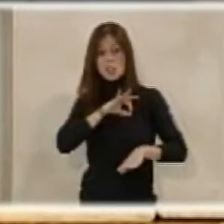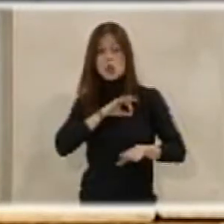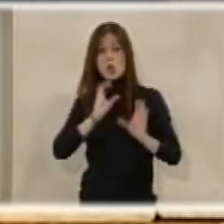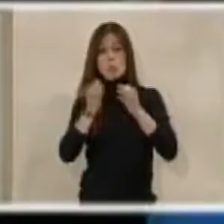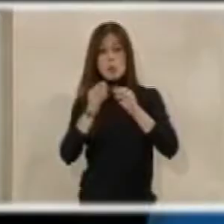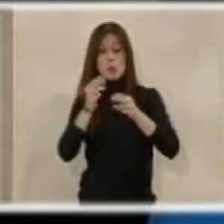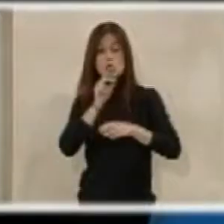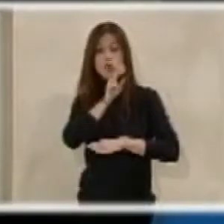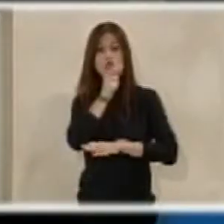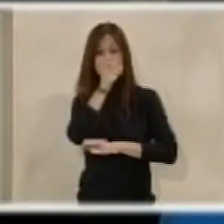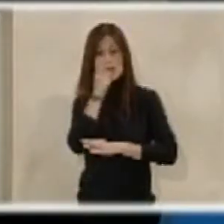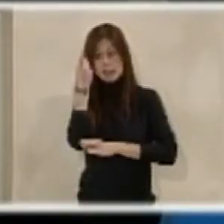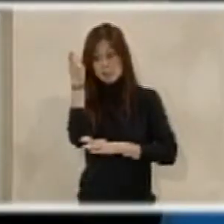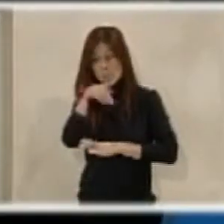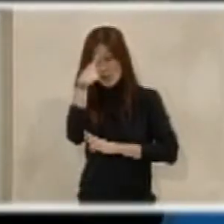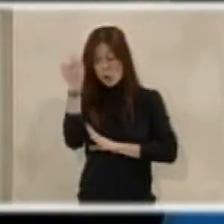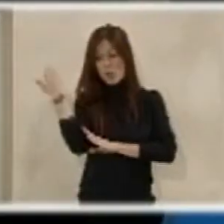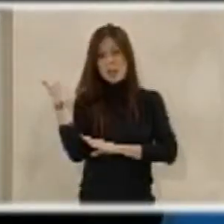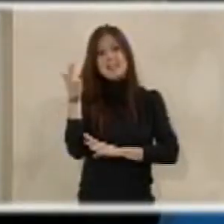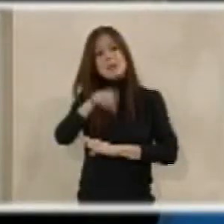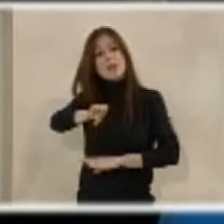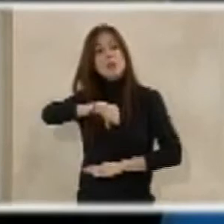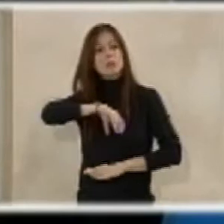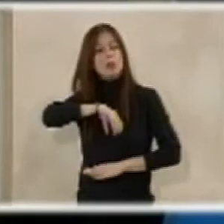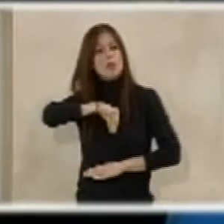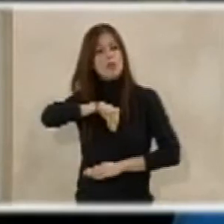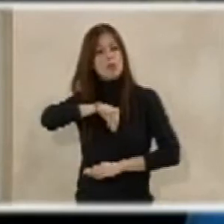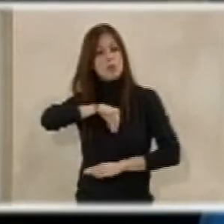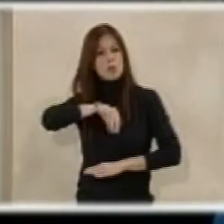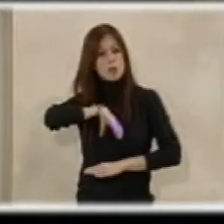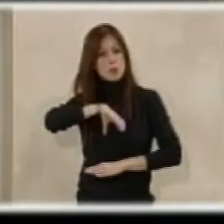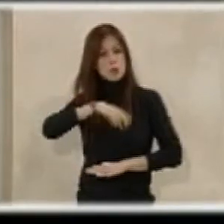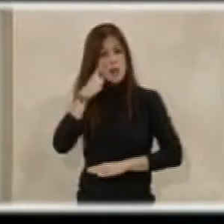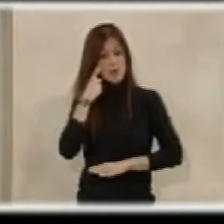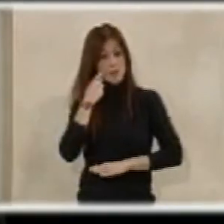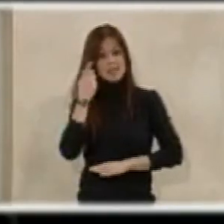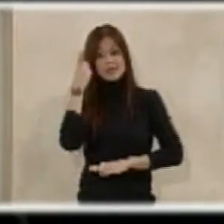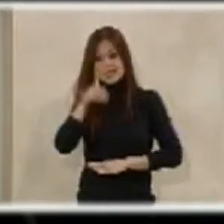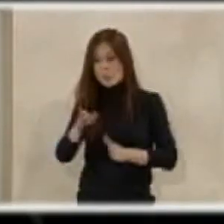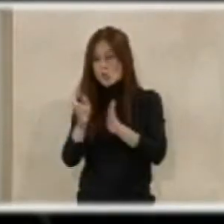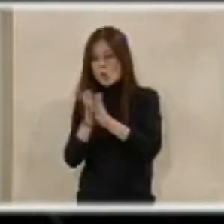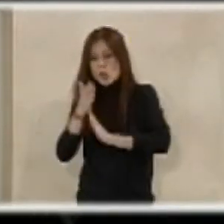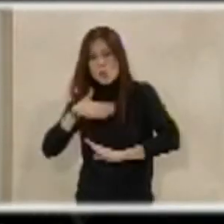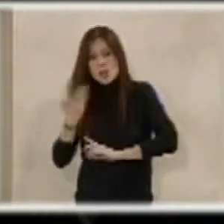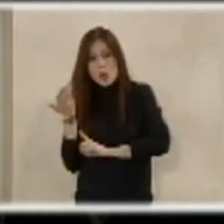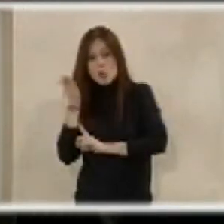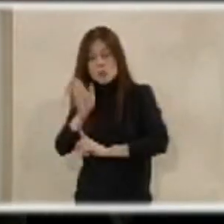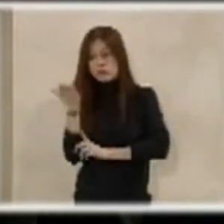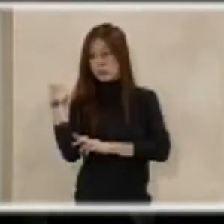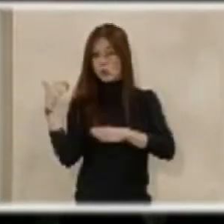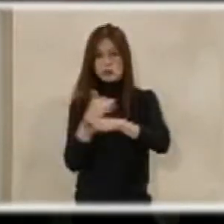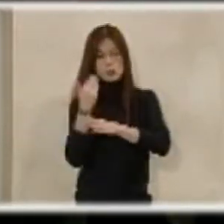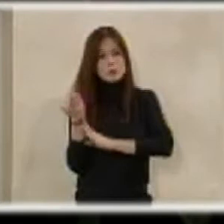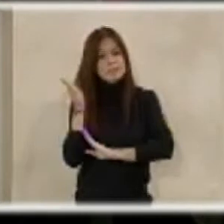Socialista. Y lo hicimos también en la Diputación de Almería, cuando mi compañero Javier Aureliano también elevó una moción en el mes de octubre,